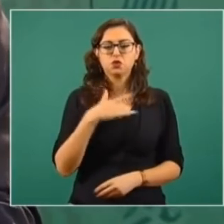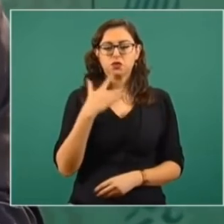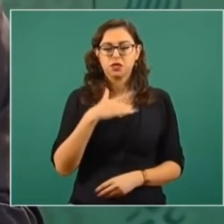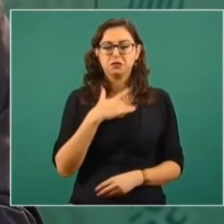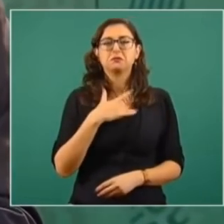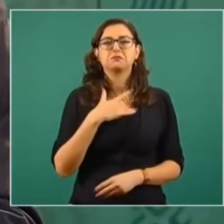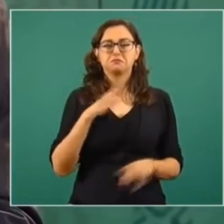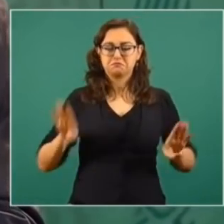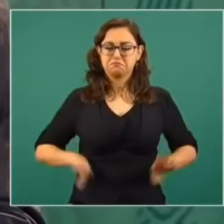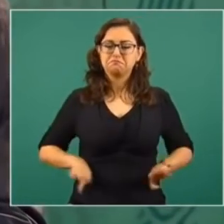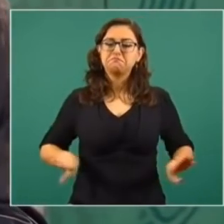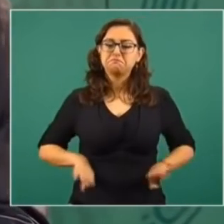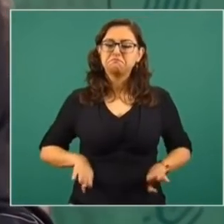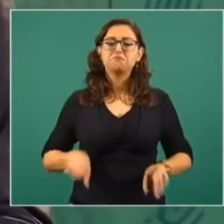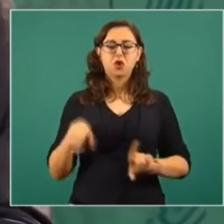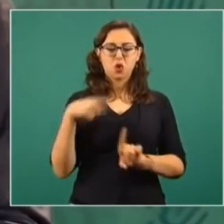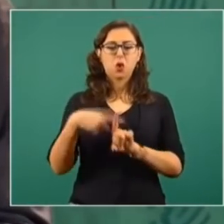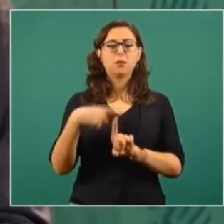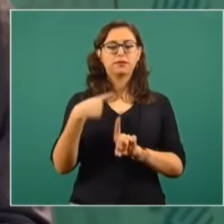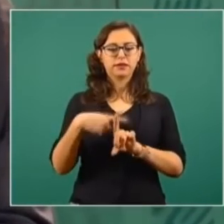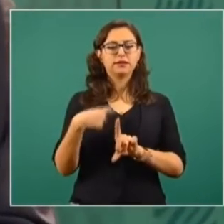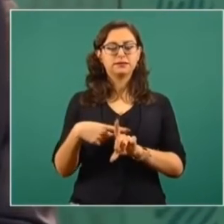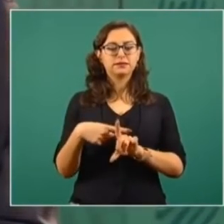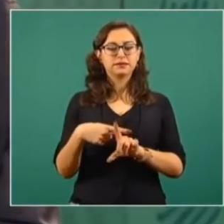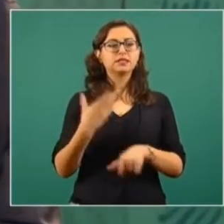optimista porque